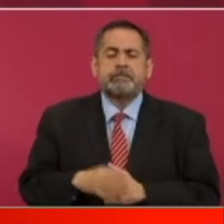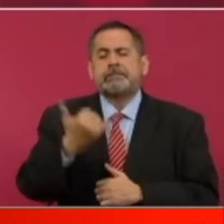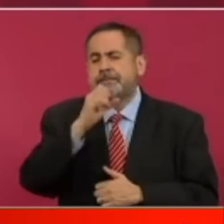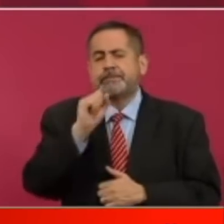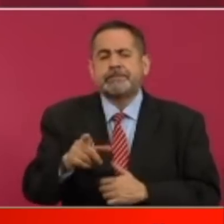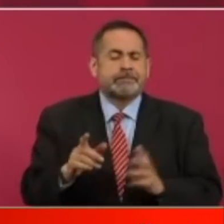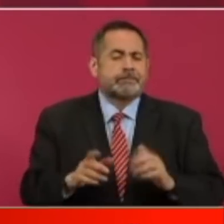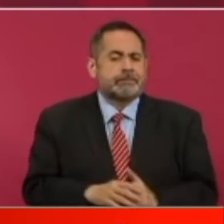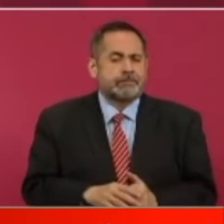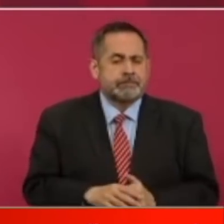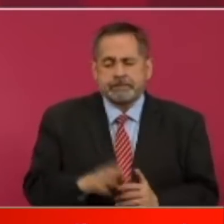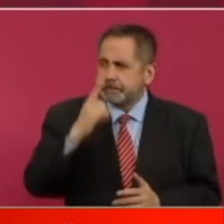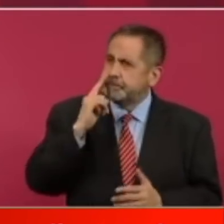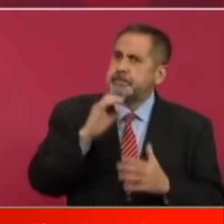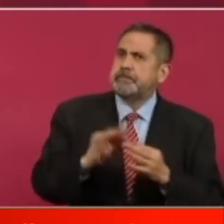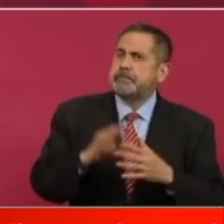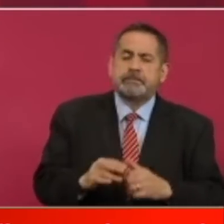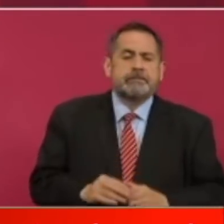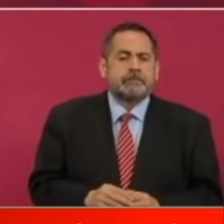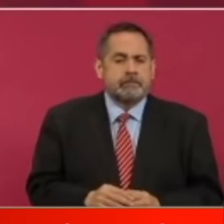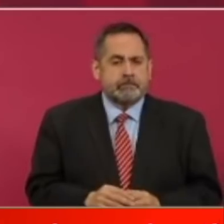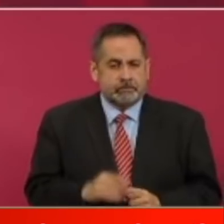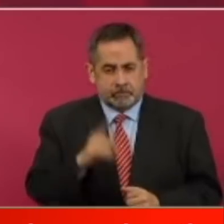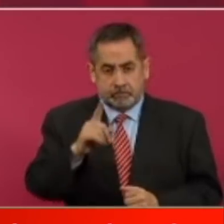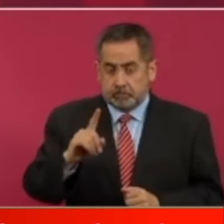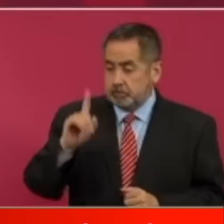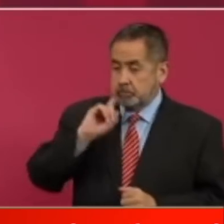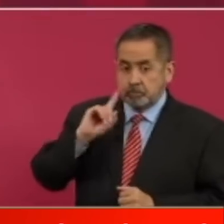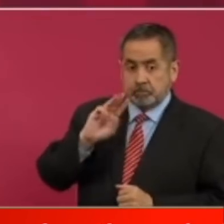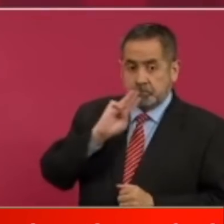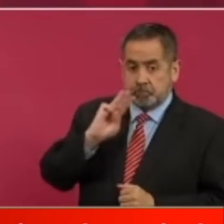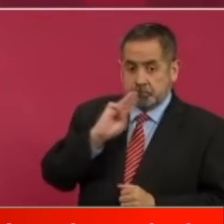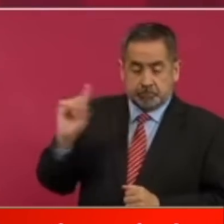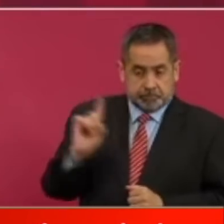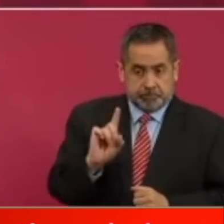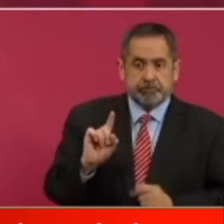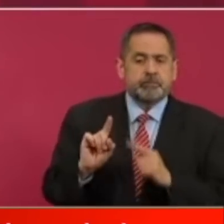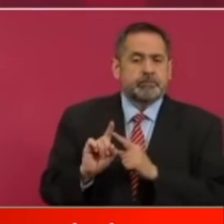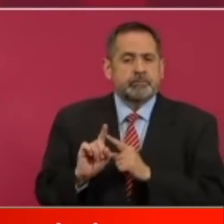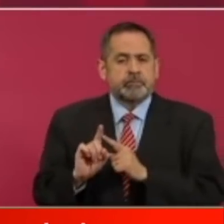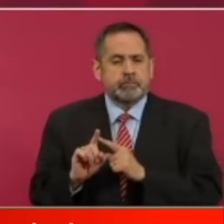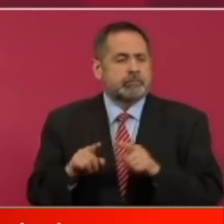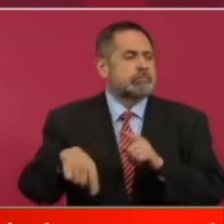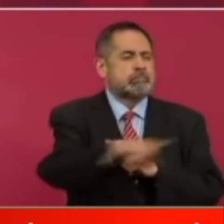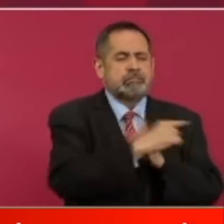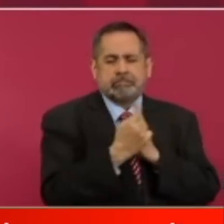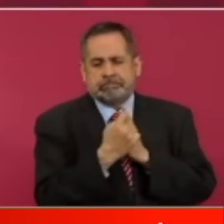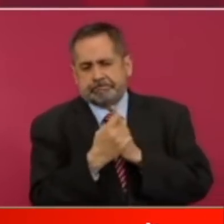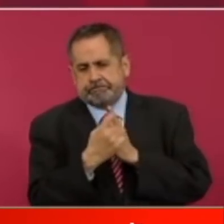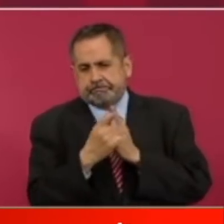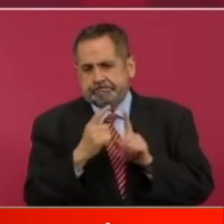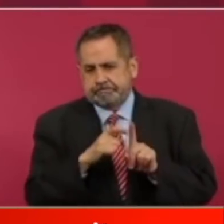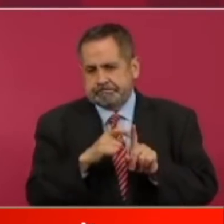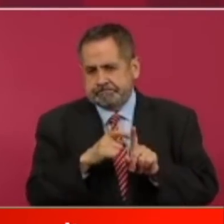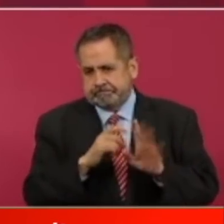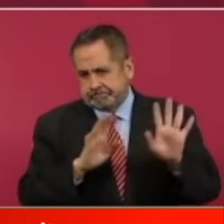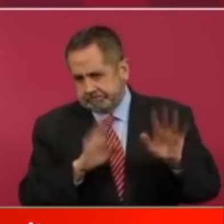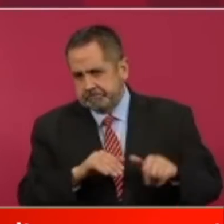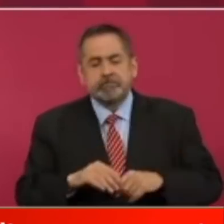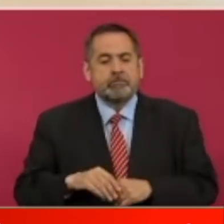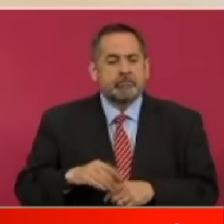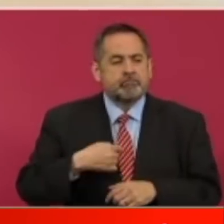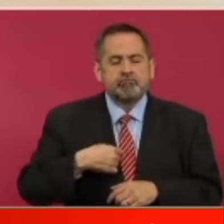el día de ayer en el Zócalo capitalino se comportaron a la altura y es que están exigiendo sus derechos y tienen